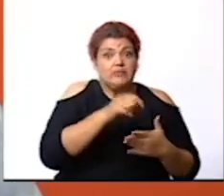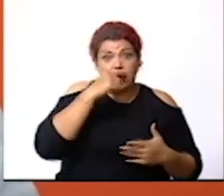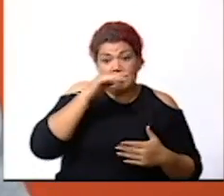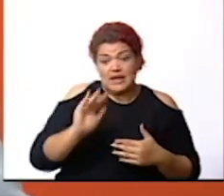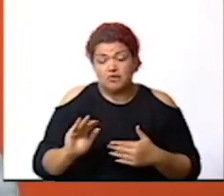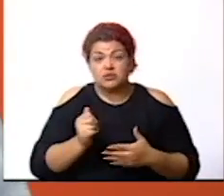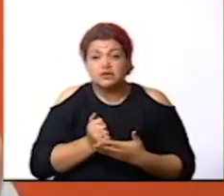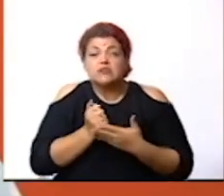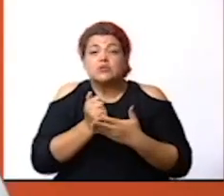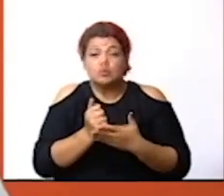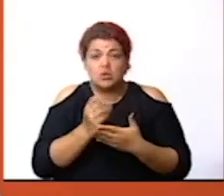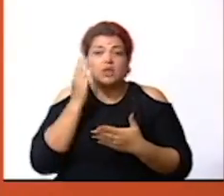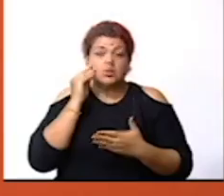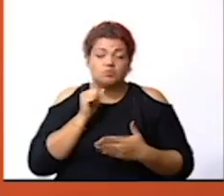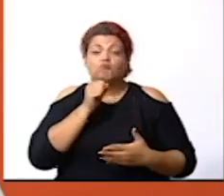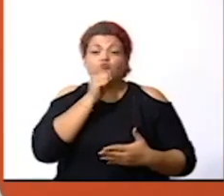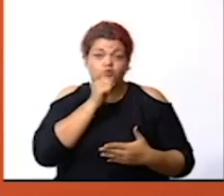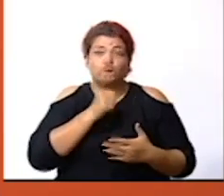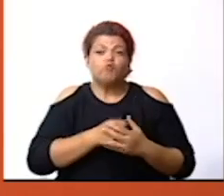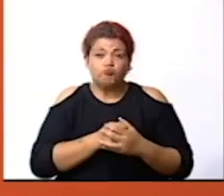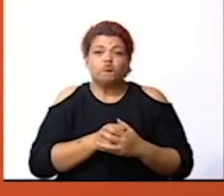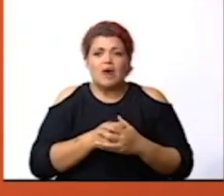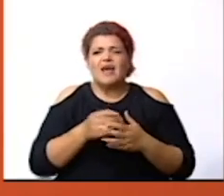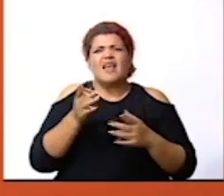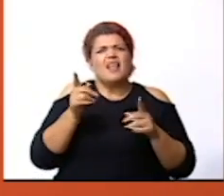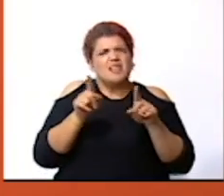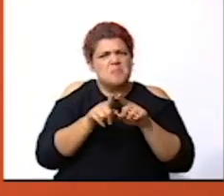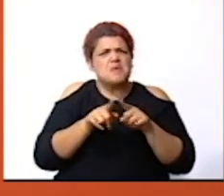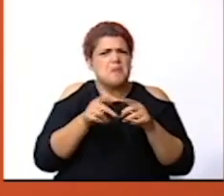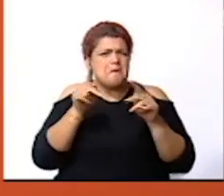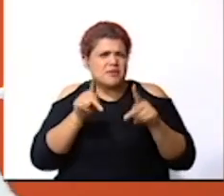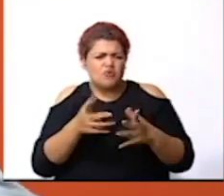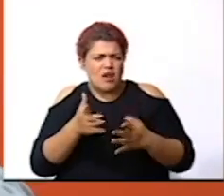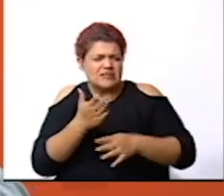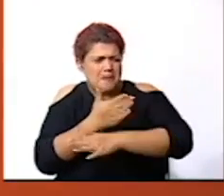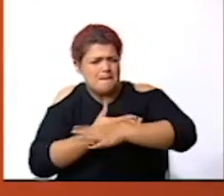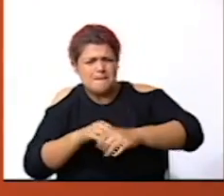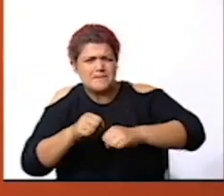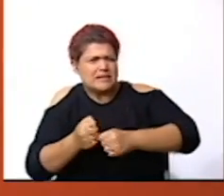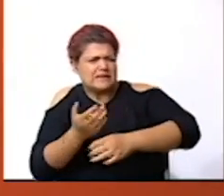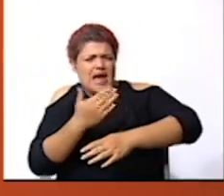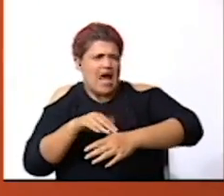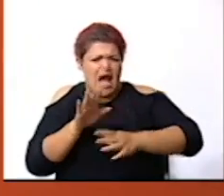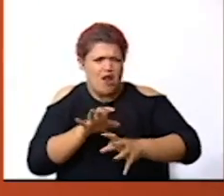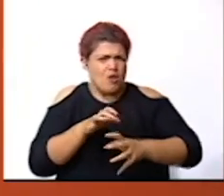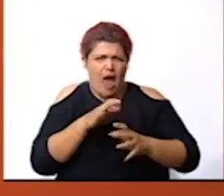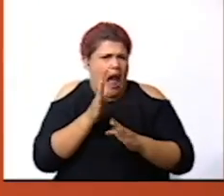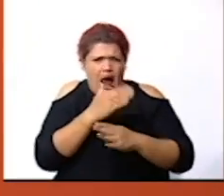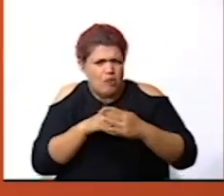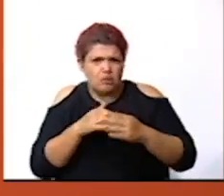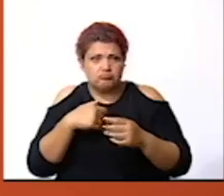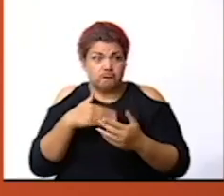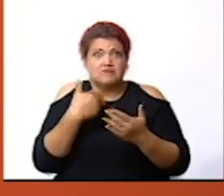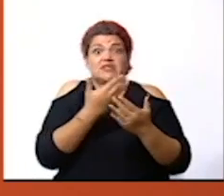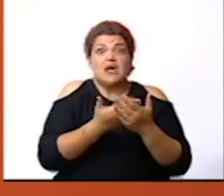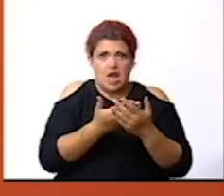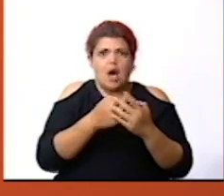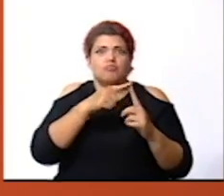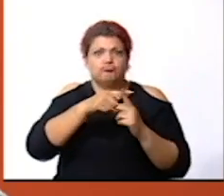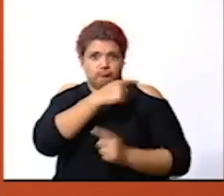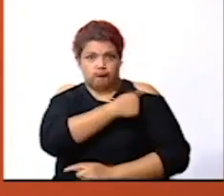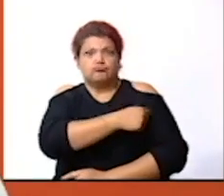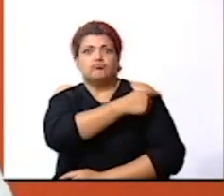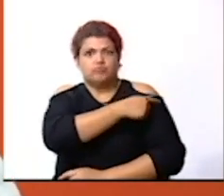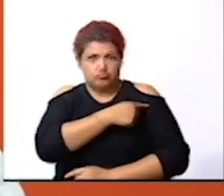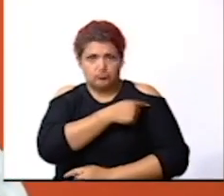adultos mayores también si hay personas heridas tenemos que esperar a que llegue la cruz roja y si vamos a entrar a